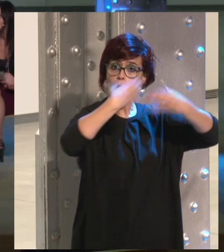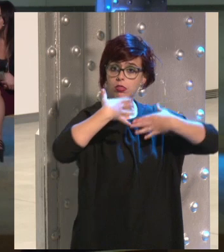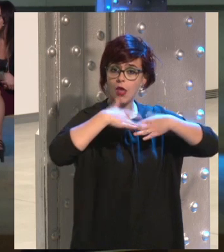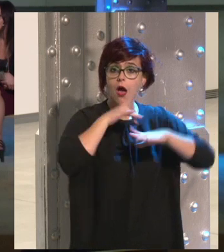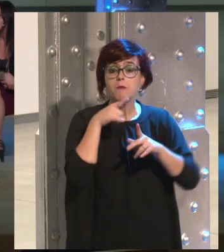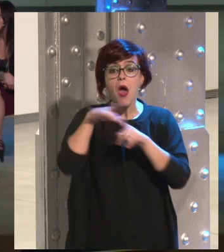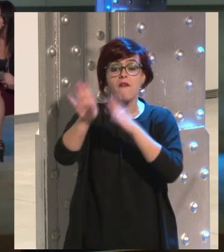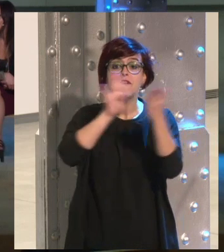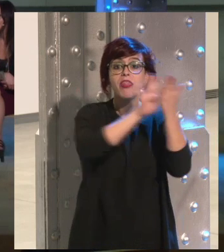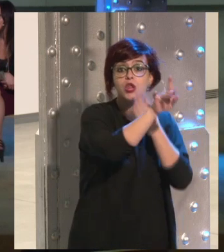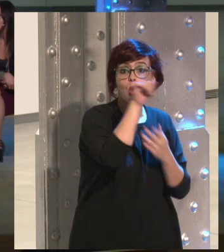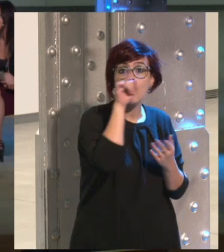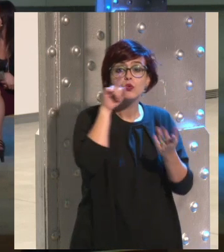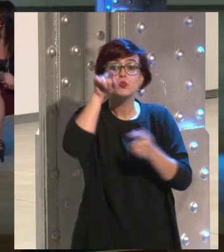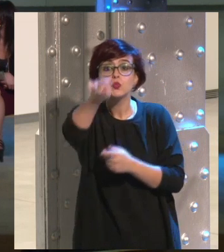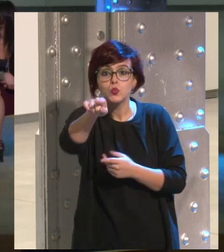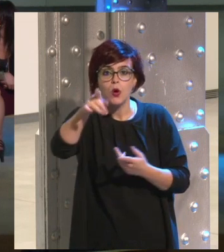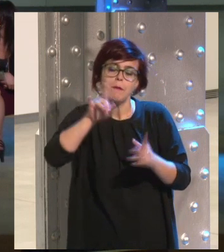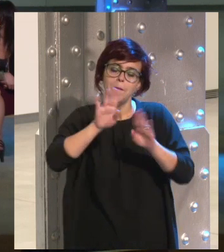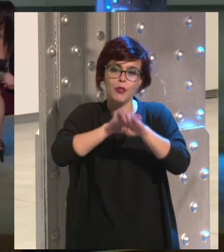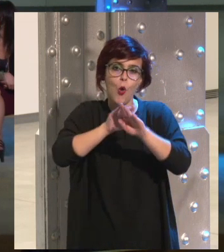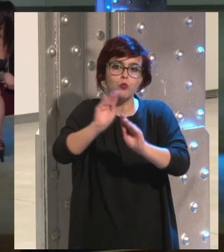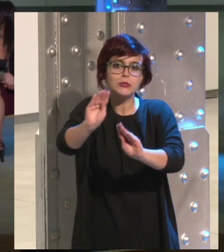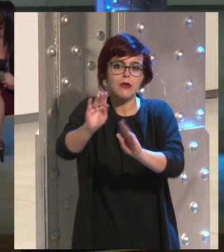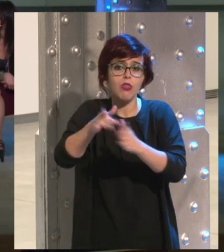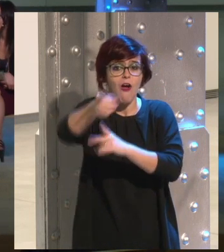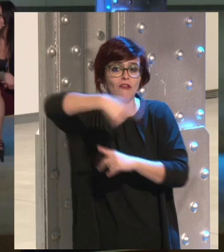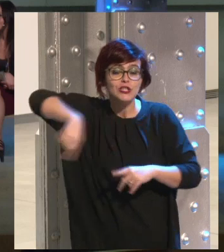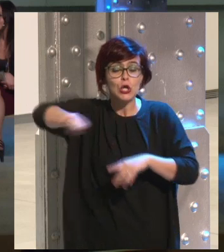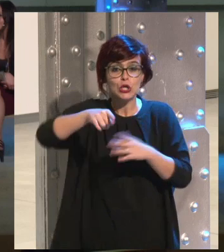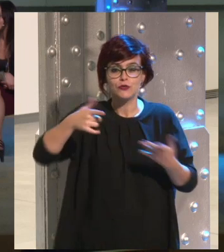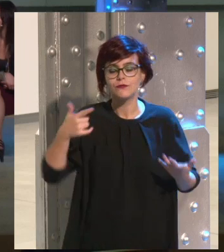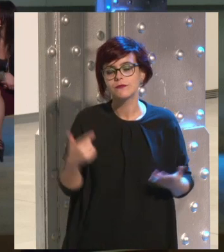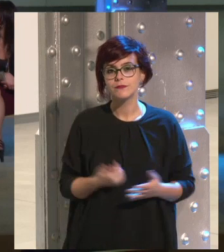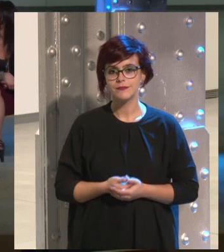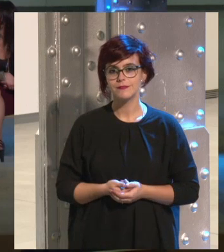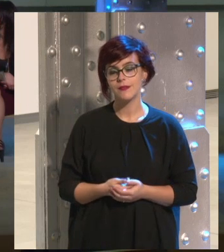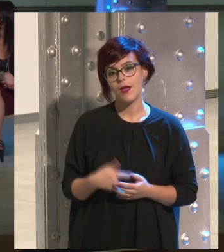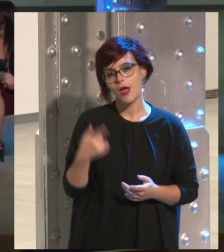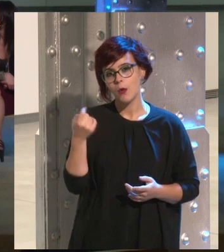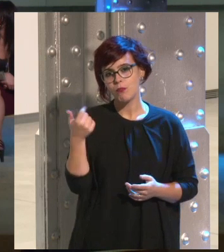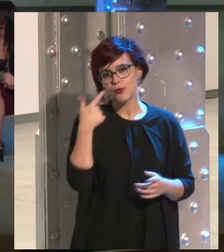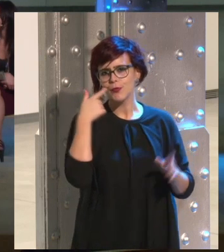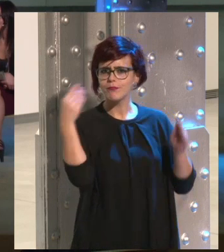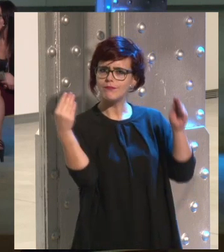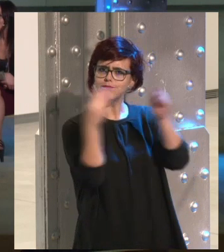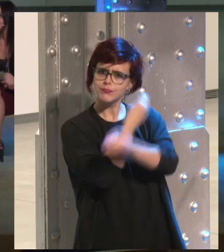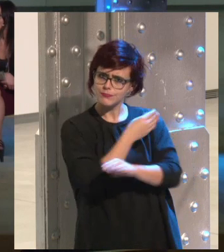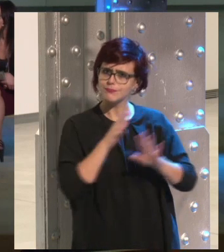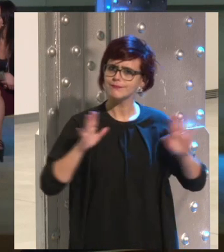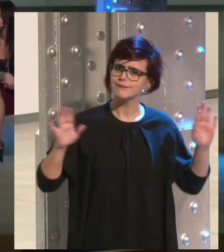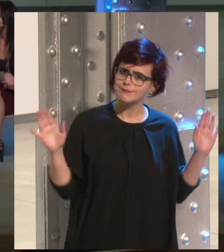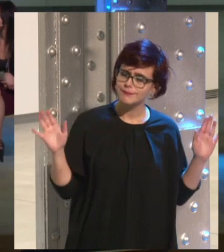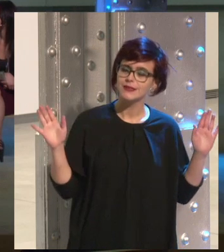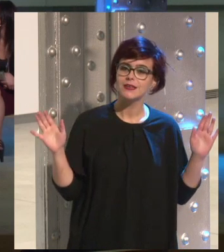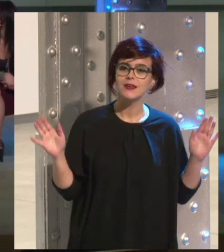lo que me cuentas tú, usted, perdón, vosotros. Bueno, ahí discrepo un poquito, ¿eh? Porque